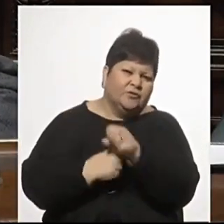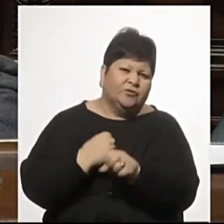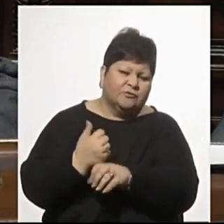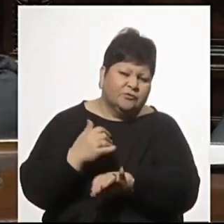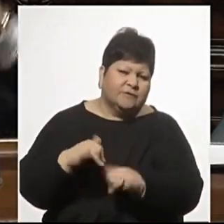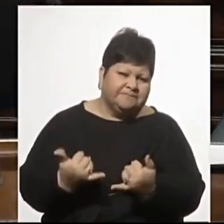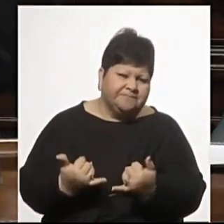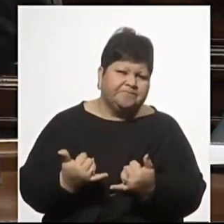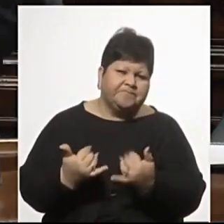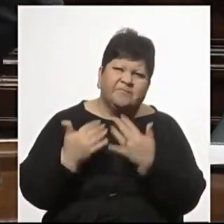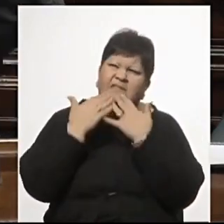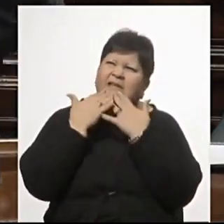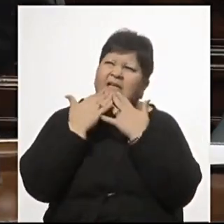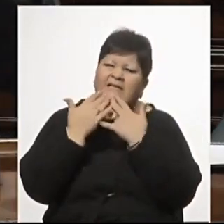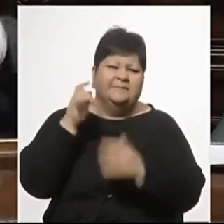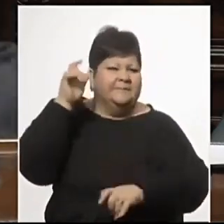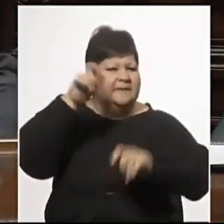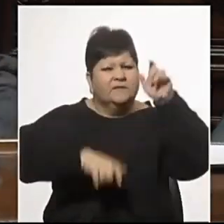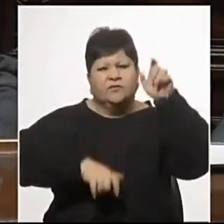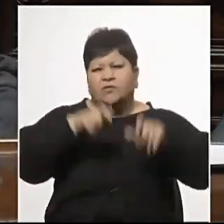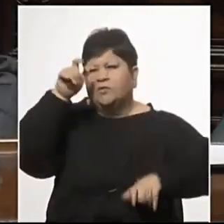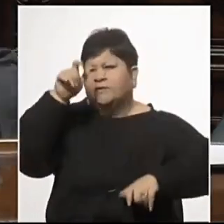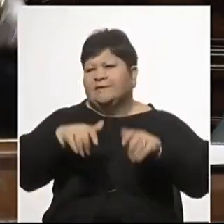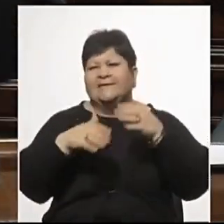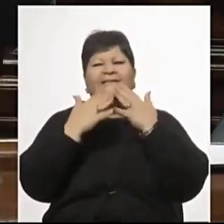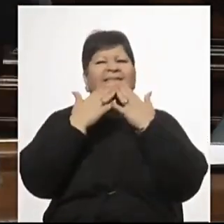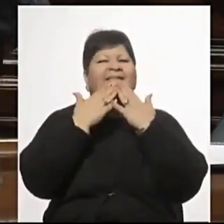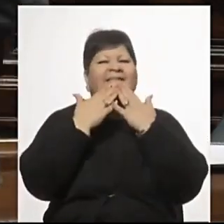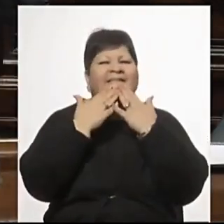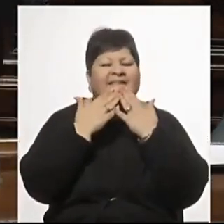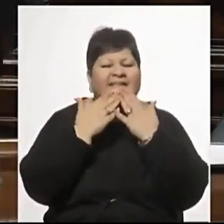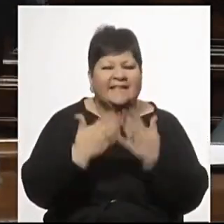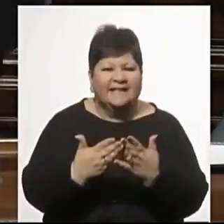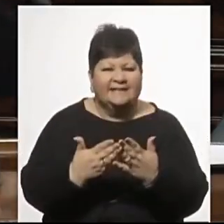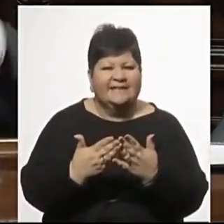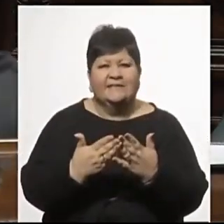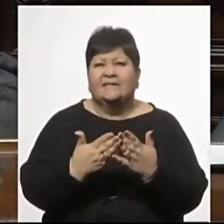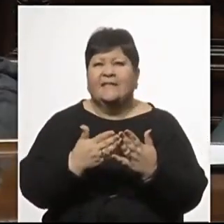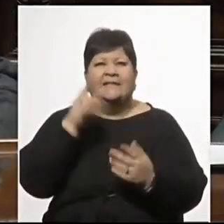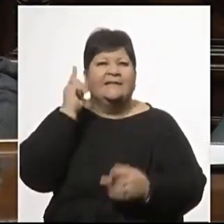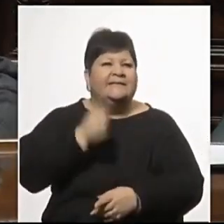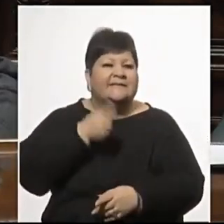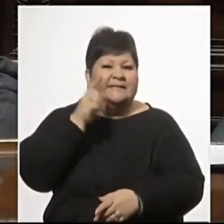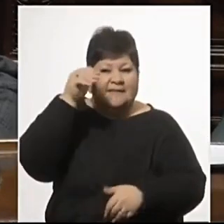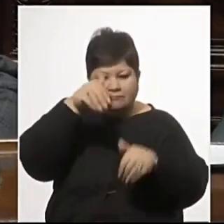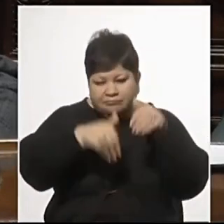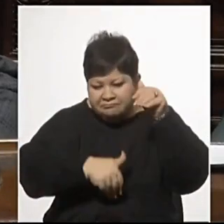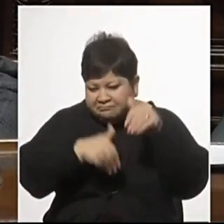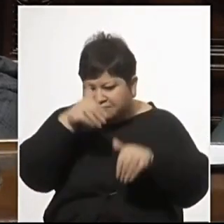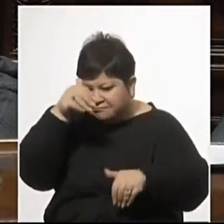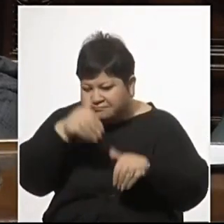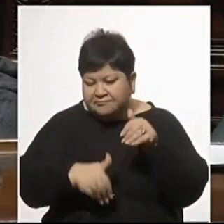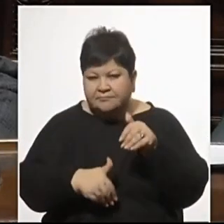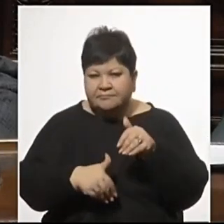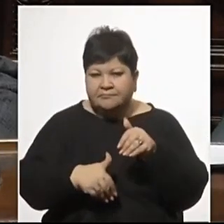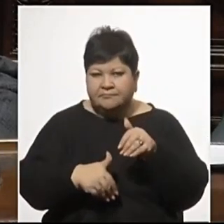tengo que estar agradecidos a ellos los que deciden anónimos por ahí en el seno del pueblo.